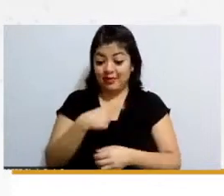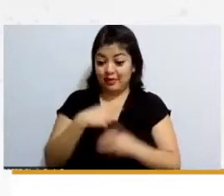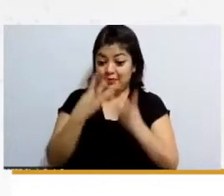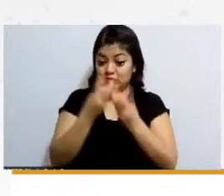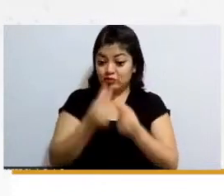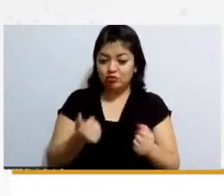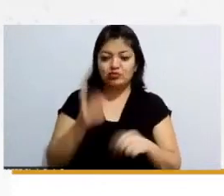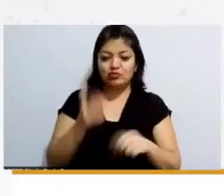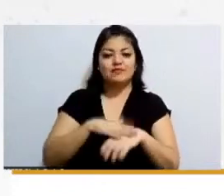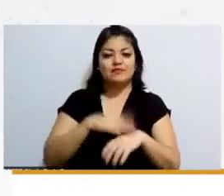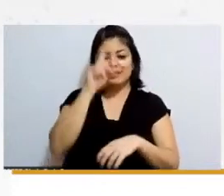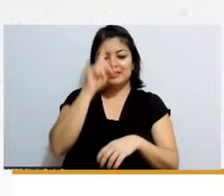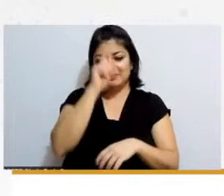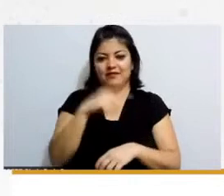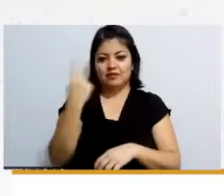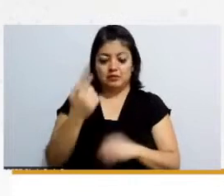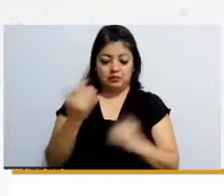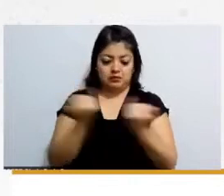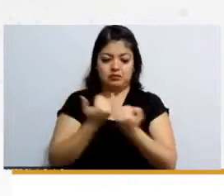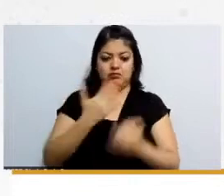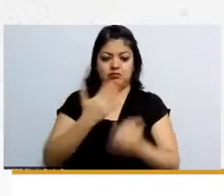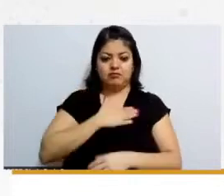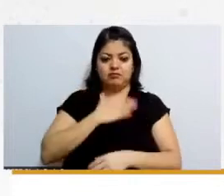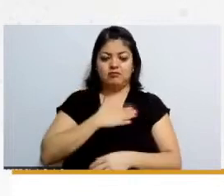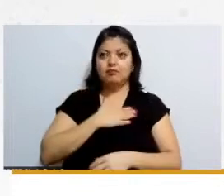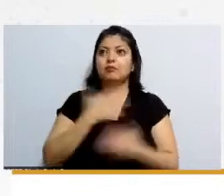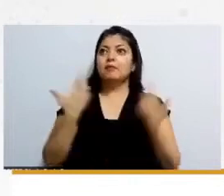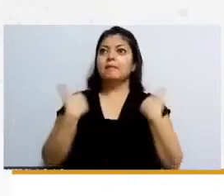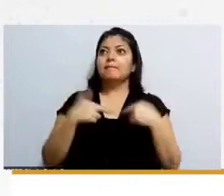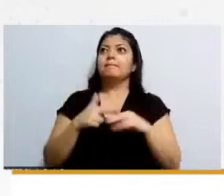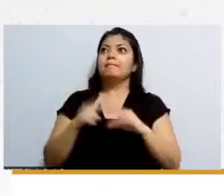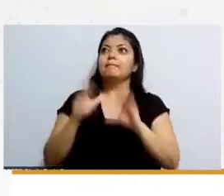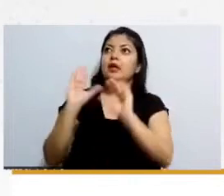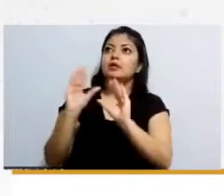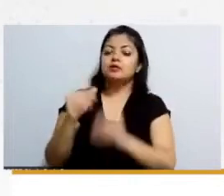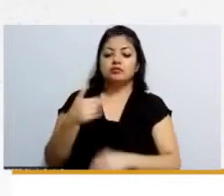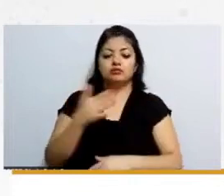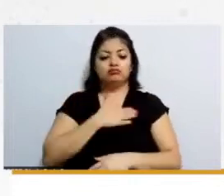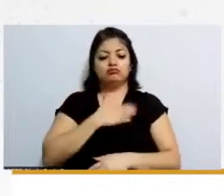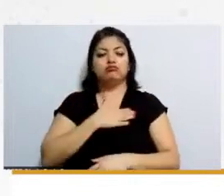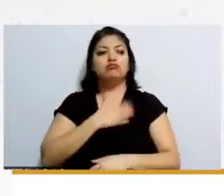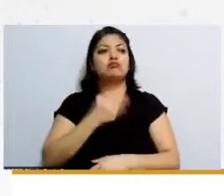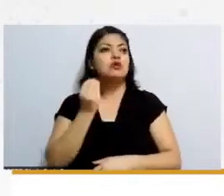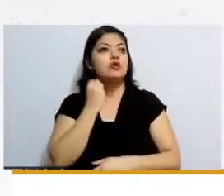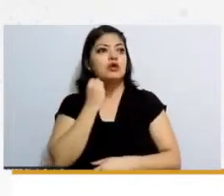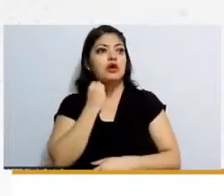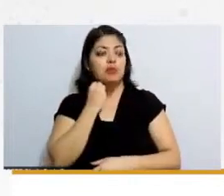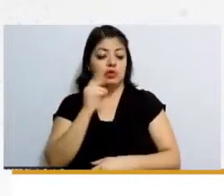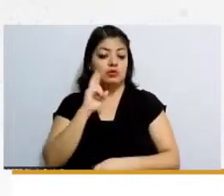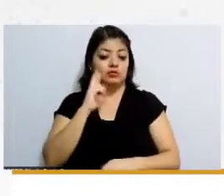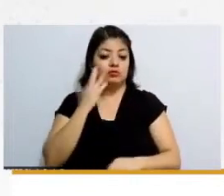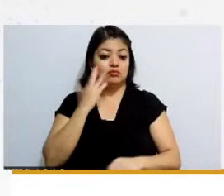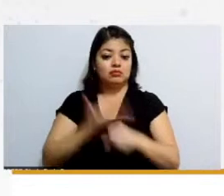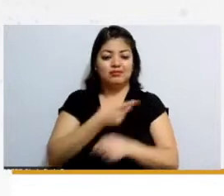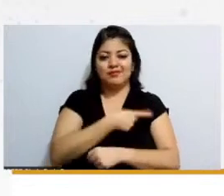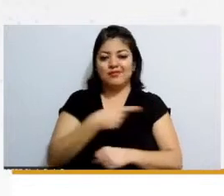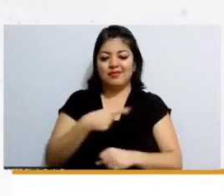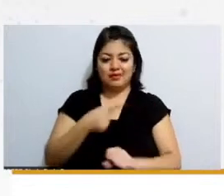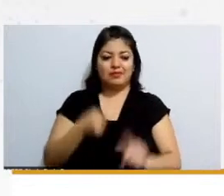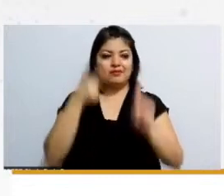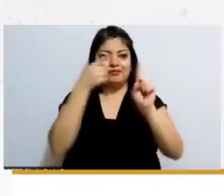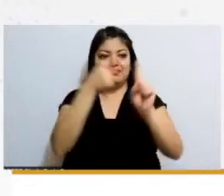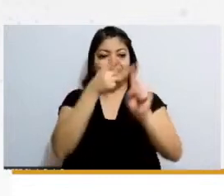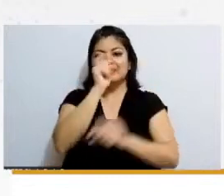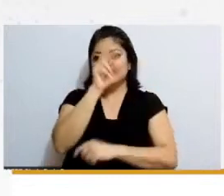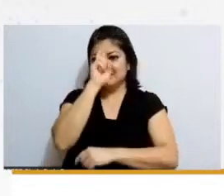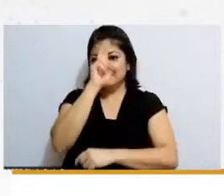incluso desde nuestra labor como académicos o como abogados lo hagamos con perspectiva de género